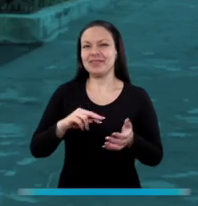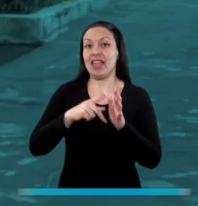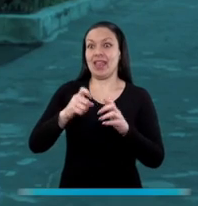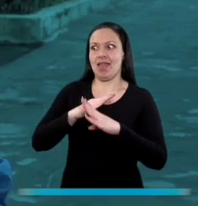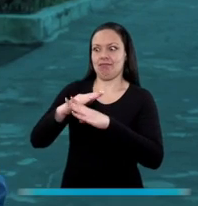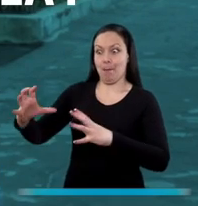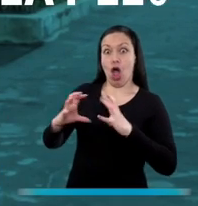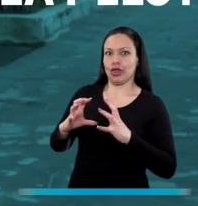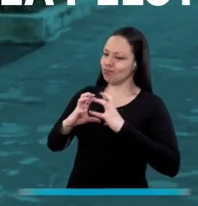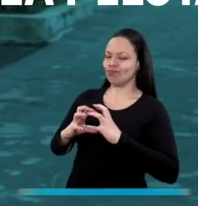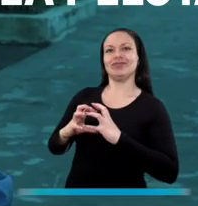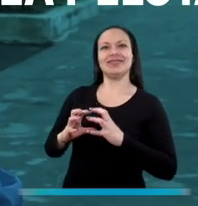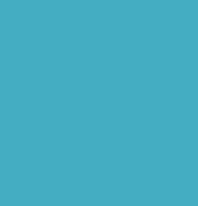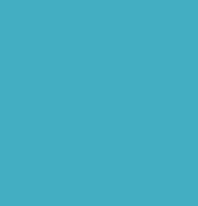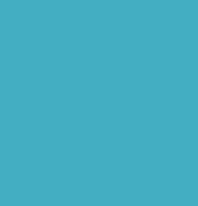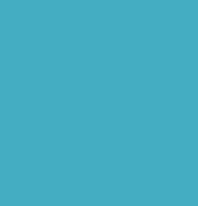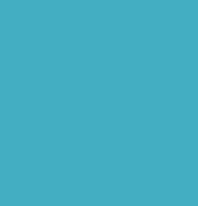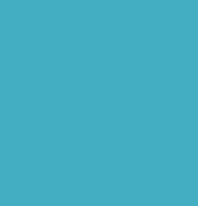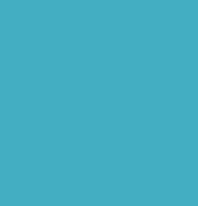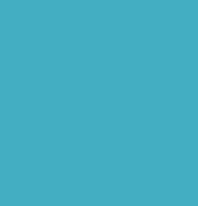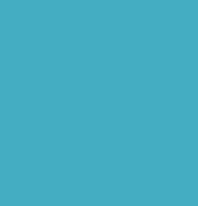Así es, evitando que tenga la pelota.